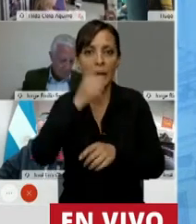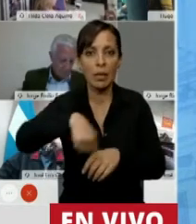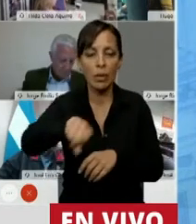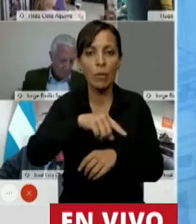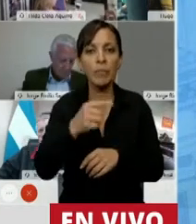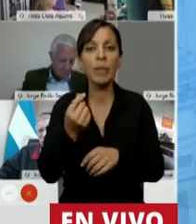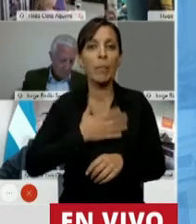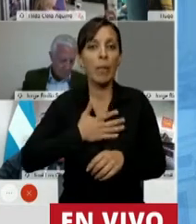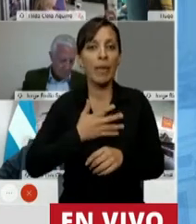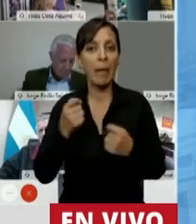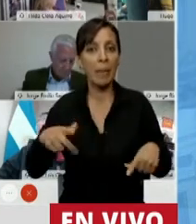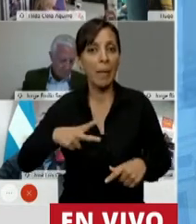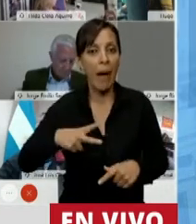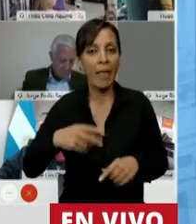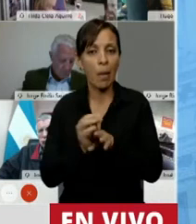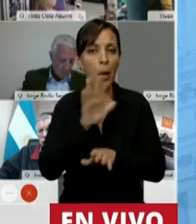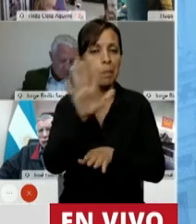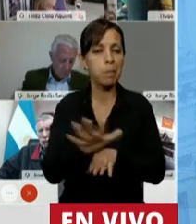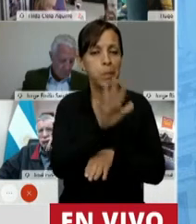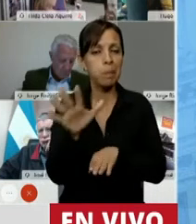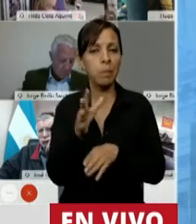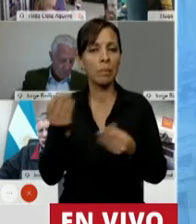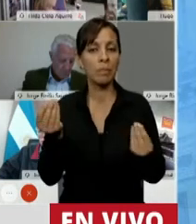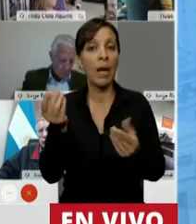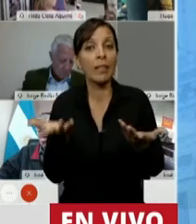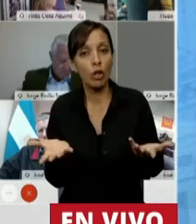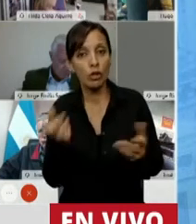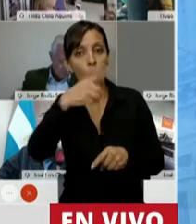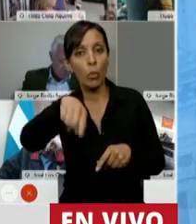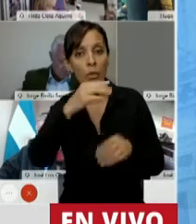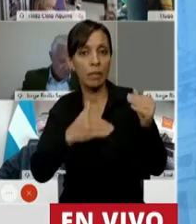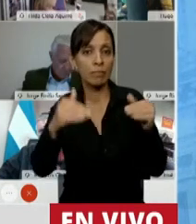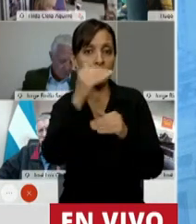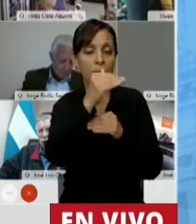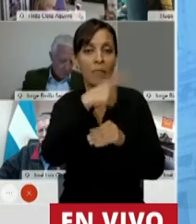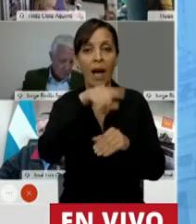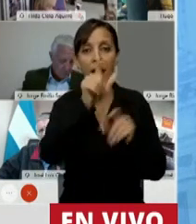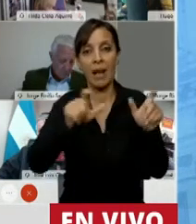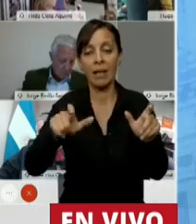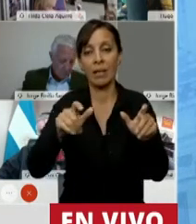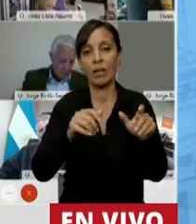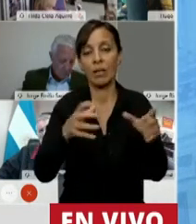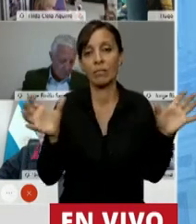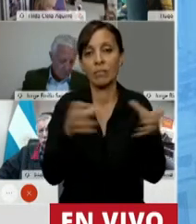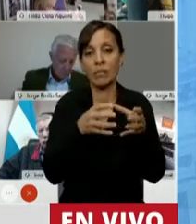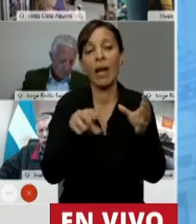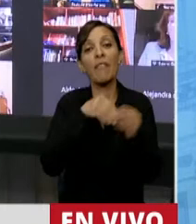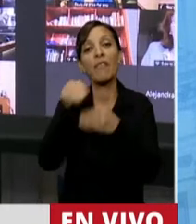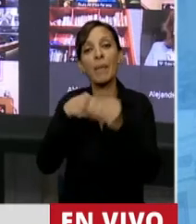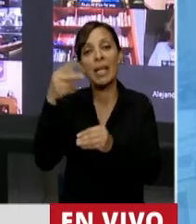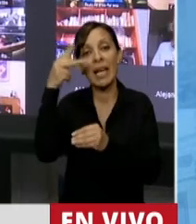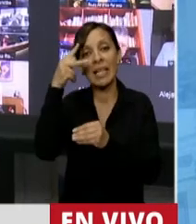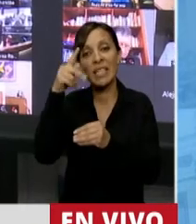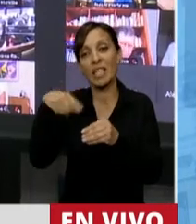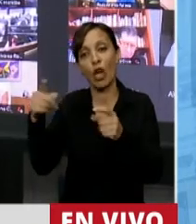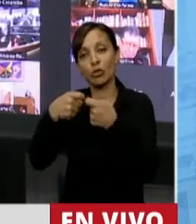la propiedad privada como el mérito es sospechosa, y entonces ustedes se subordinan al héroe colectivo que casualmente la familia Kizer y su